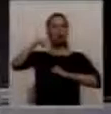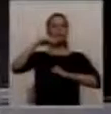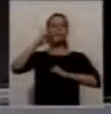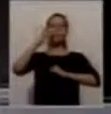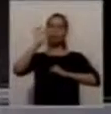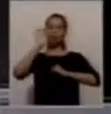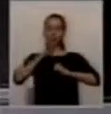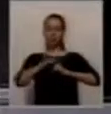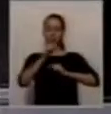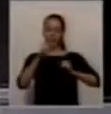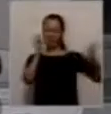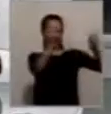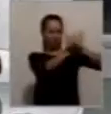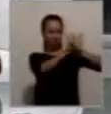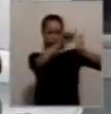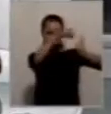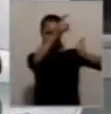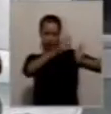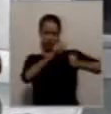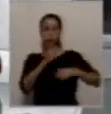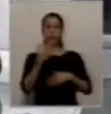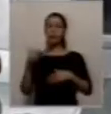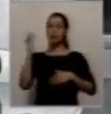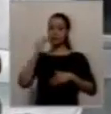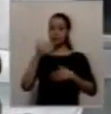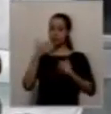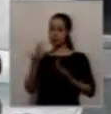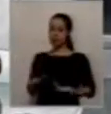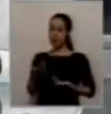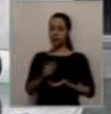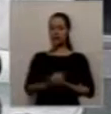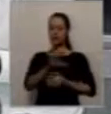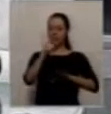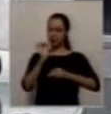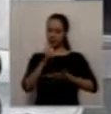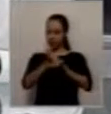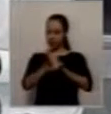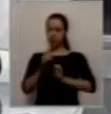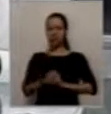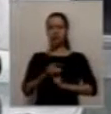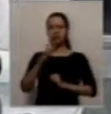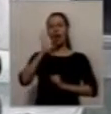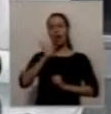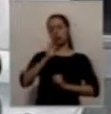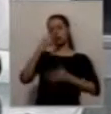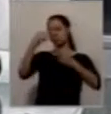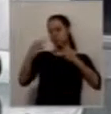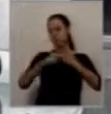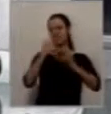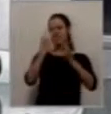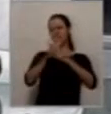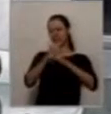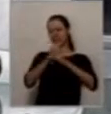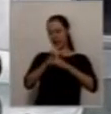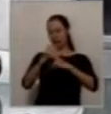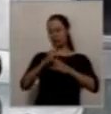Sí, la verdad que... Bueno, primero, buenas tardes, gracias por la invitación. Creo que una de las cosas que siempre hablamos con ustedes, y usted María Silvia siempre